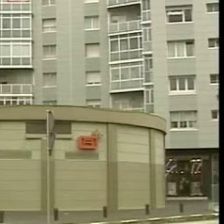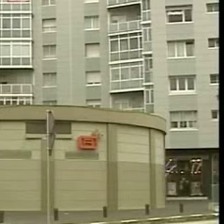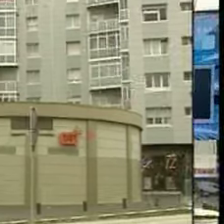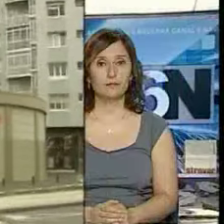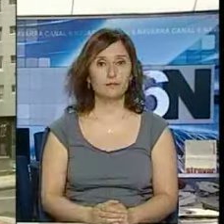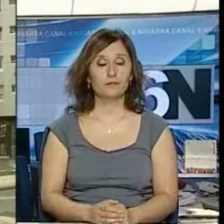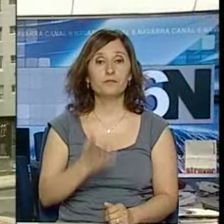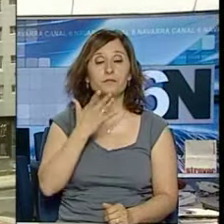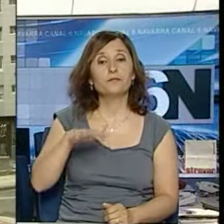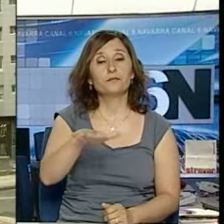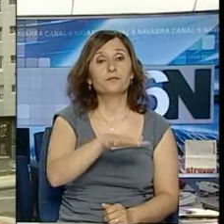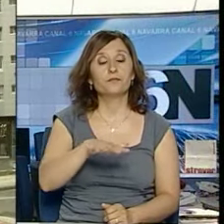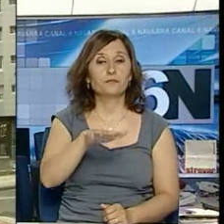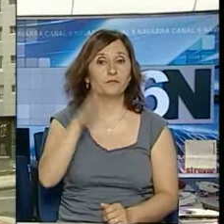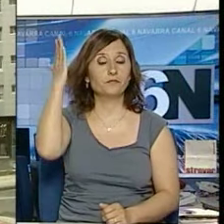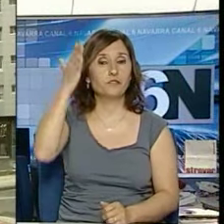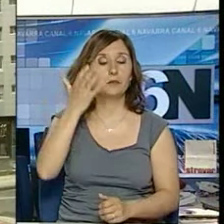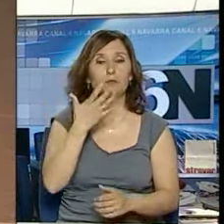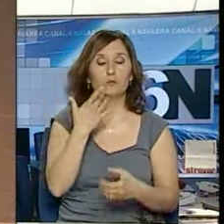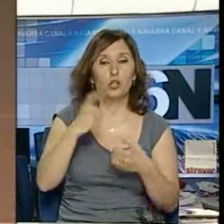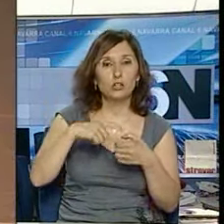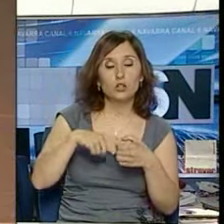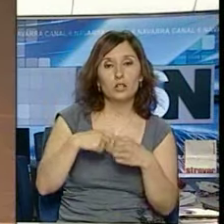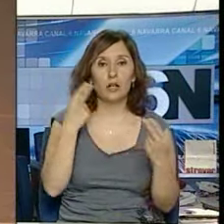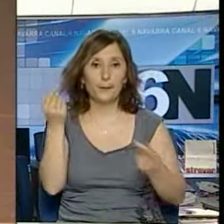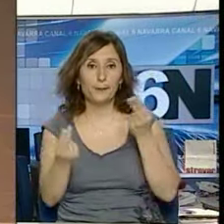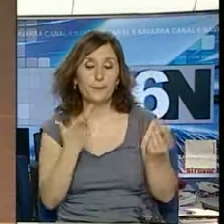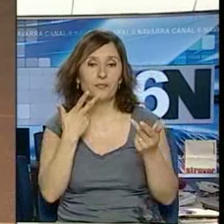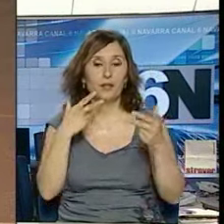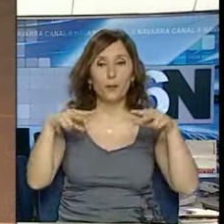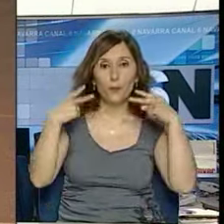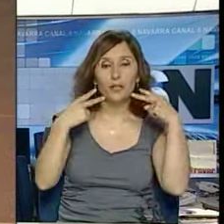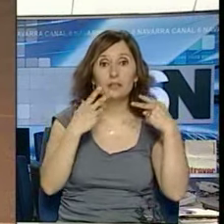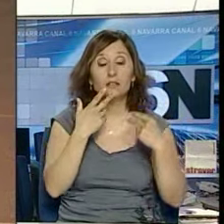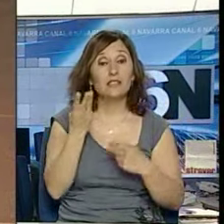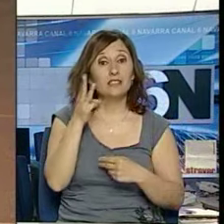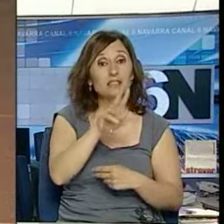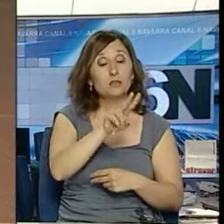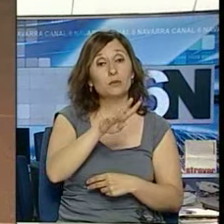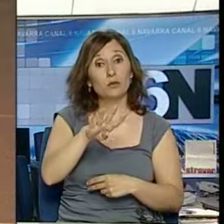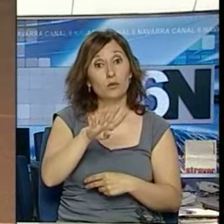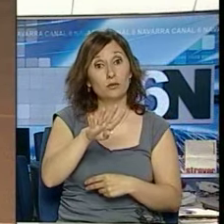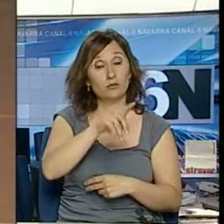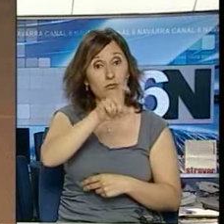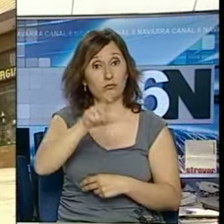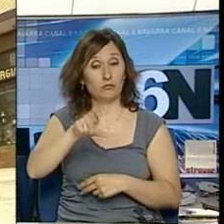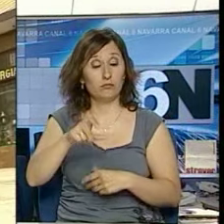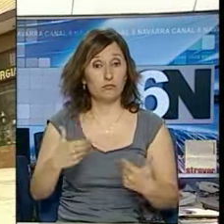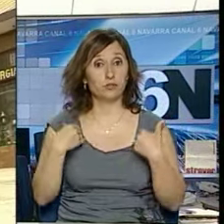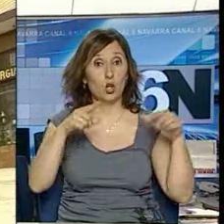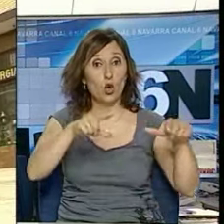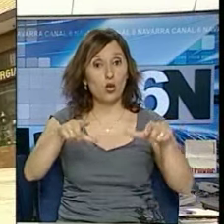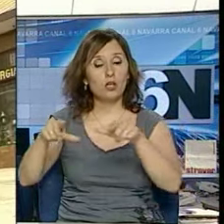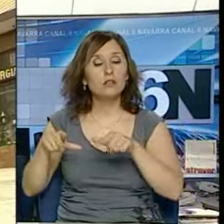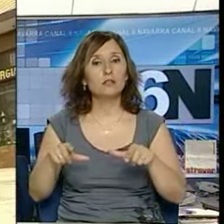Los hosteleros que regentan bares especiales, discotecas o salas de fiestas, que en la actualidad suman 324 locales en nuestra comunidad, van a poder